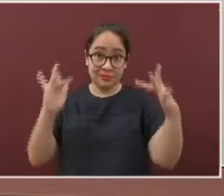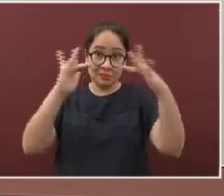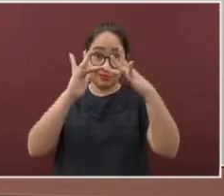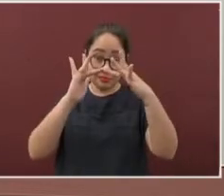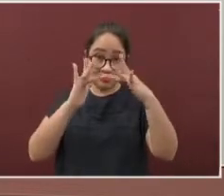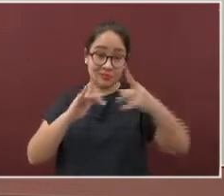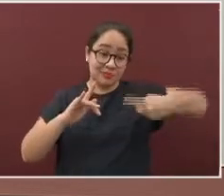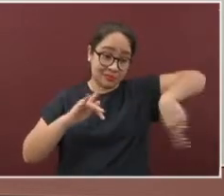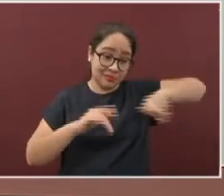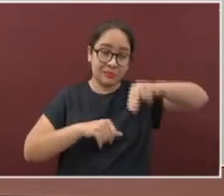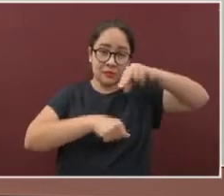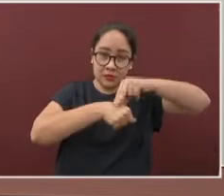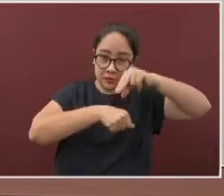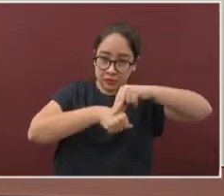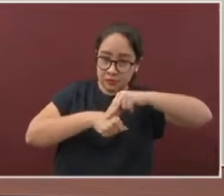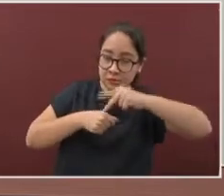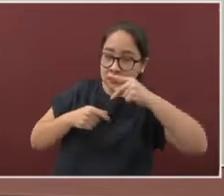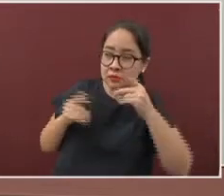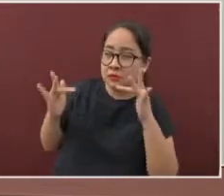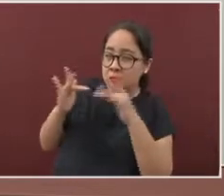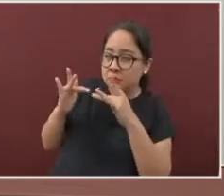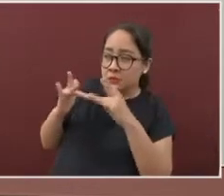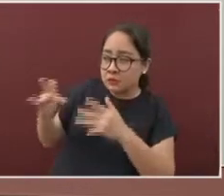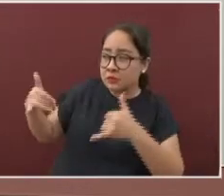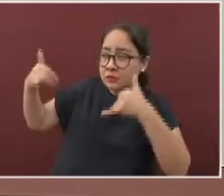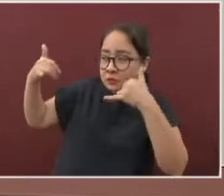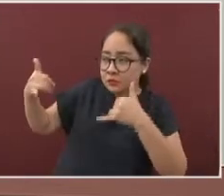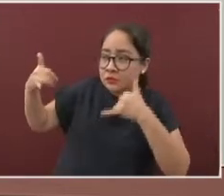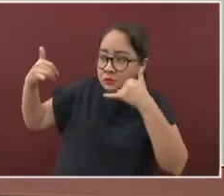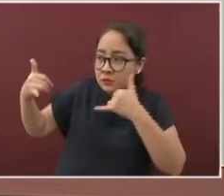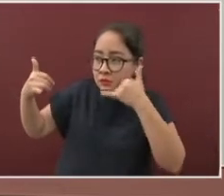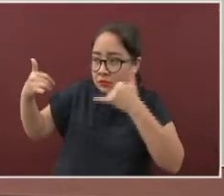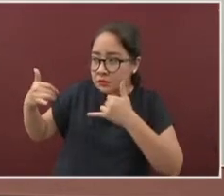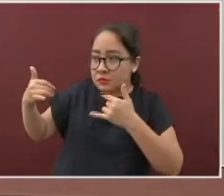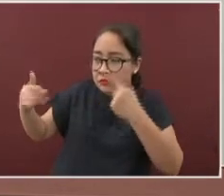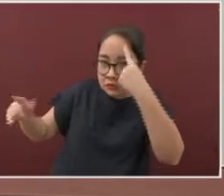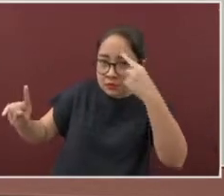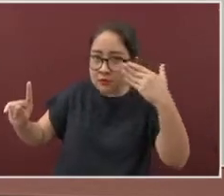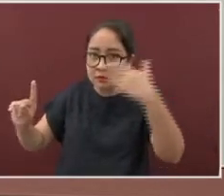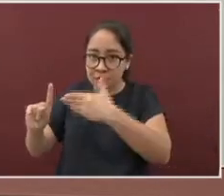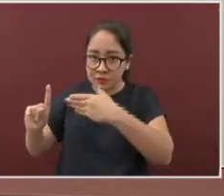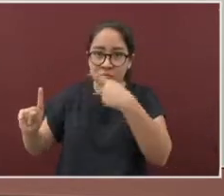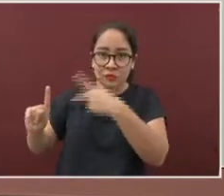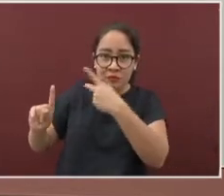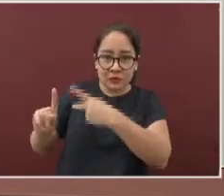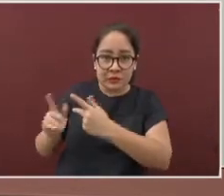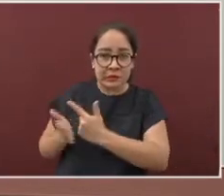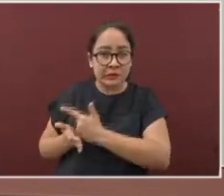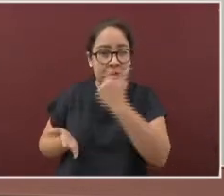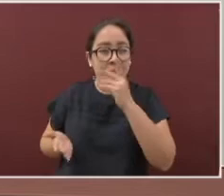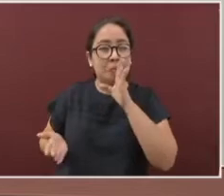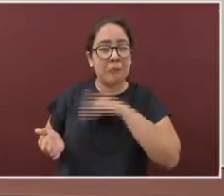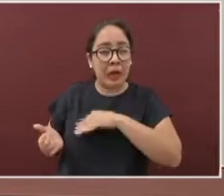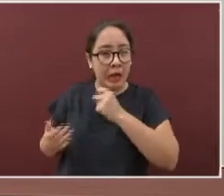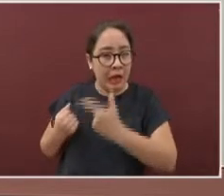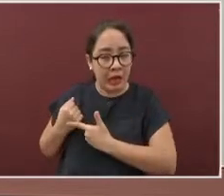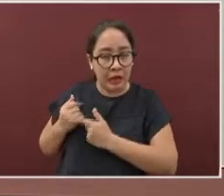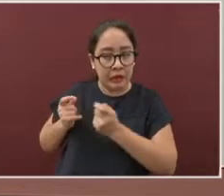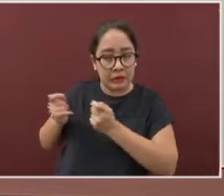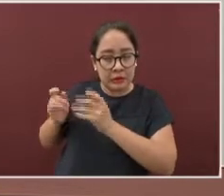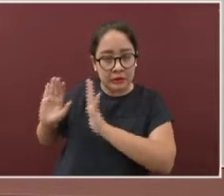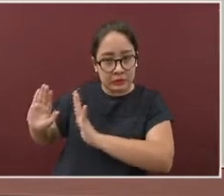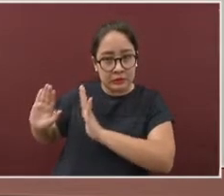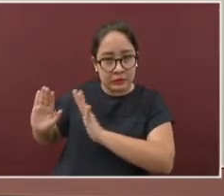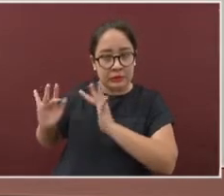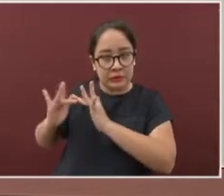encarga de la vigilancia a fin de evitar que se agrave su condición. Una vez que la persona